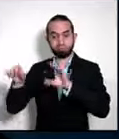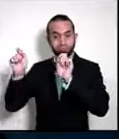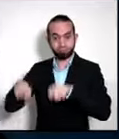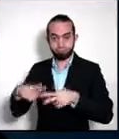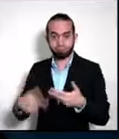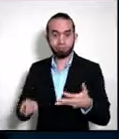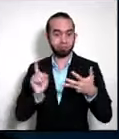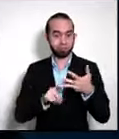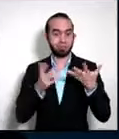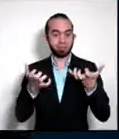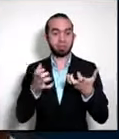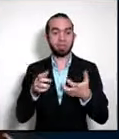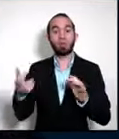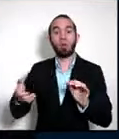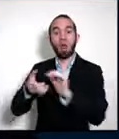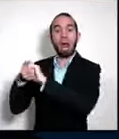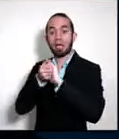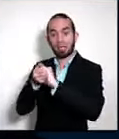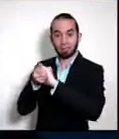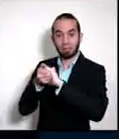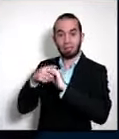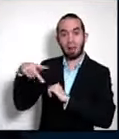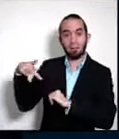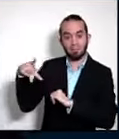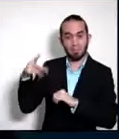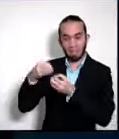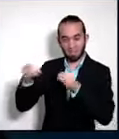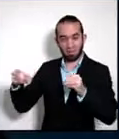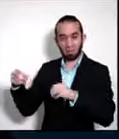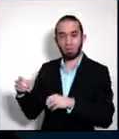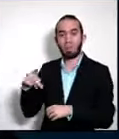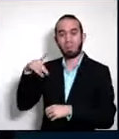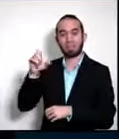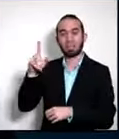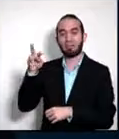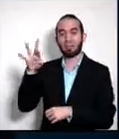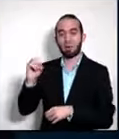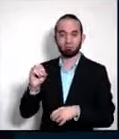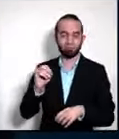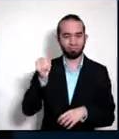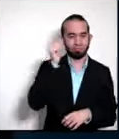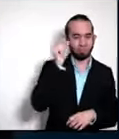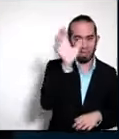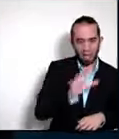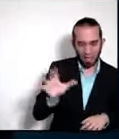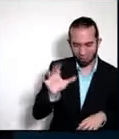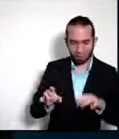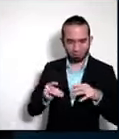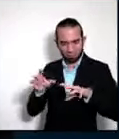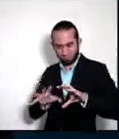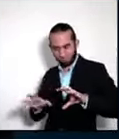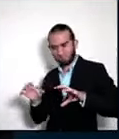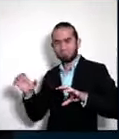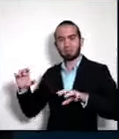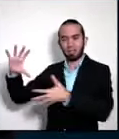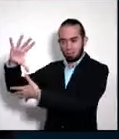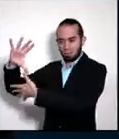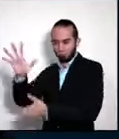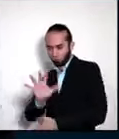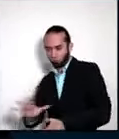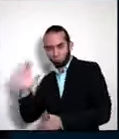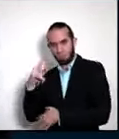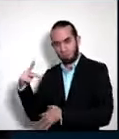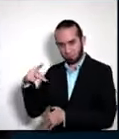queremos ir a la Alianza del Pacífico ciertamente está en stand by por la situación que todos conocemos diplomática entre